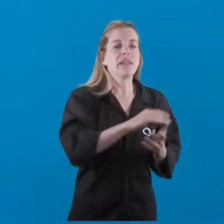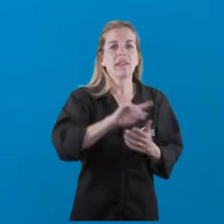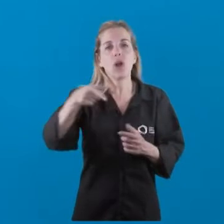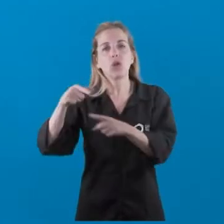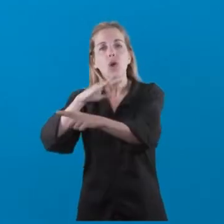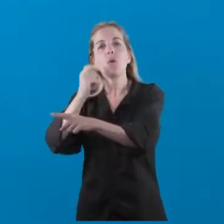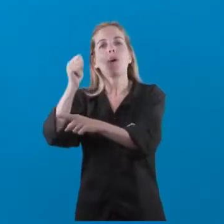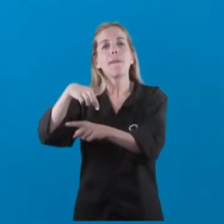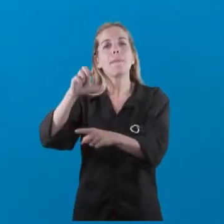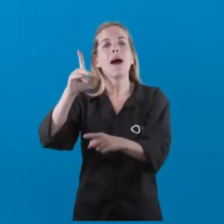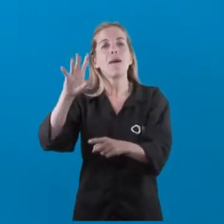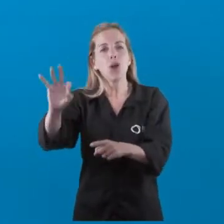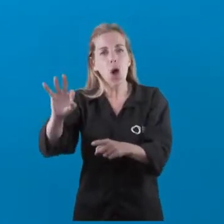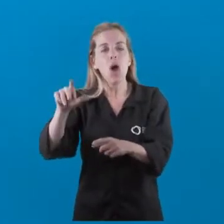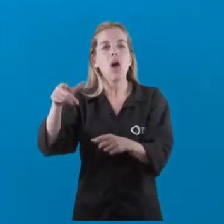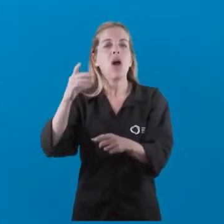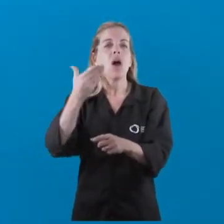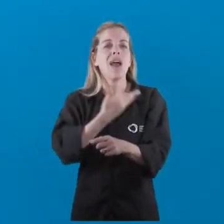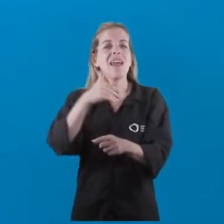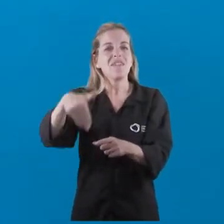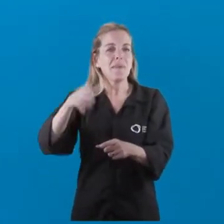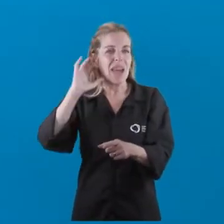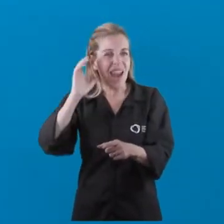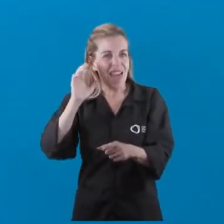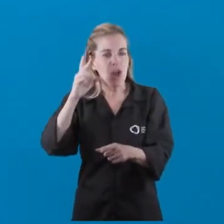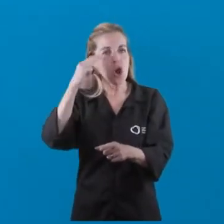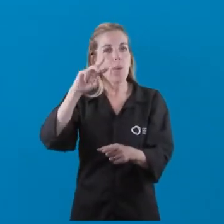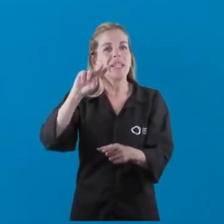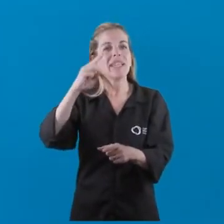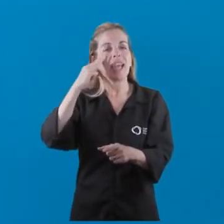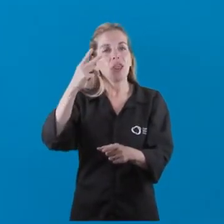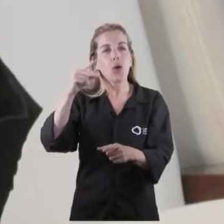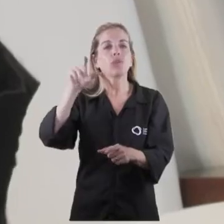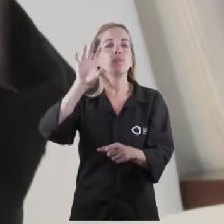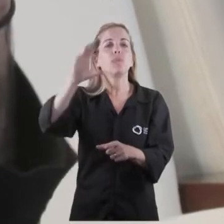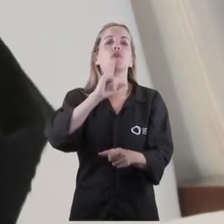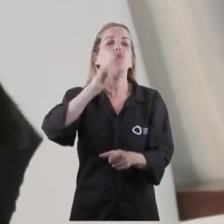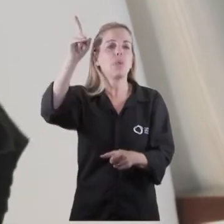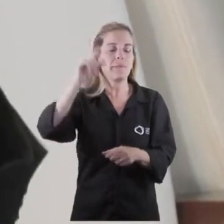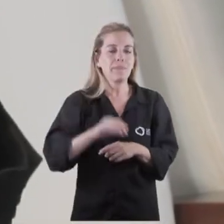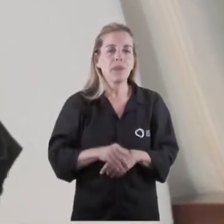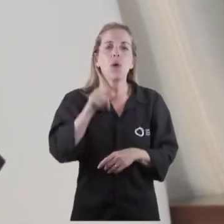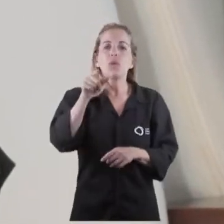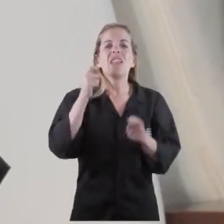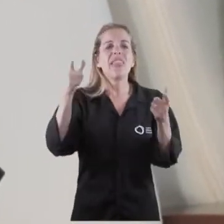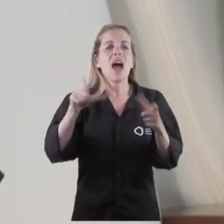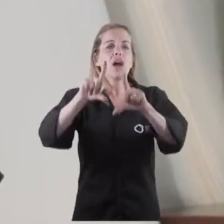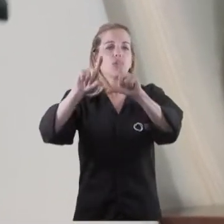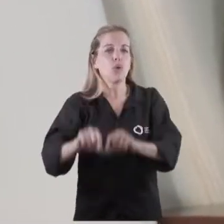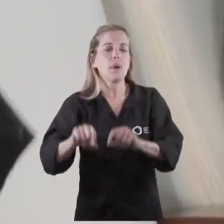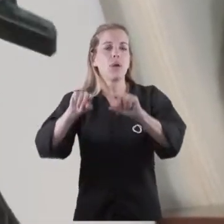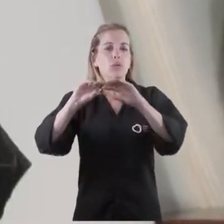¿Qué tal? ¿Cómo está, Gabriela? Para FM Concierto y 92.7 de mi radio Tucumán. Usted daba datos positivos de la economía y,